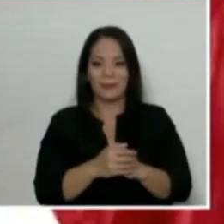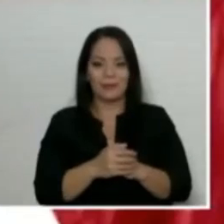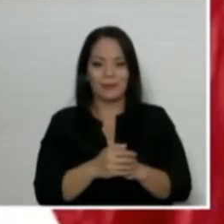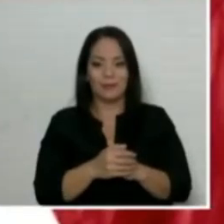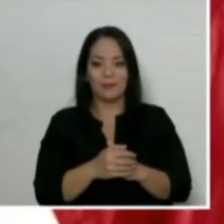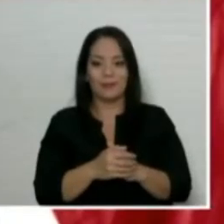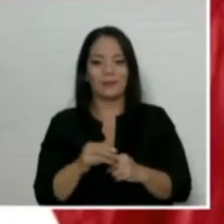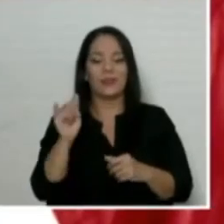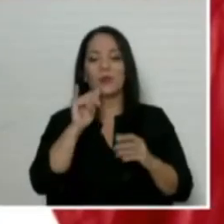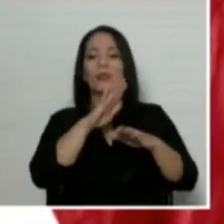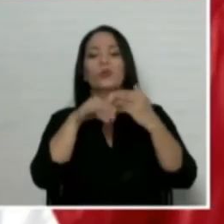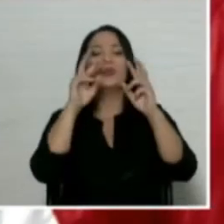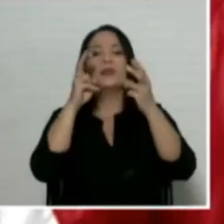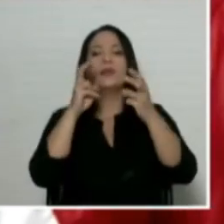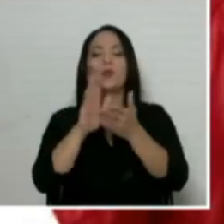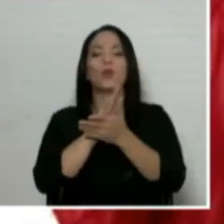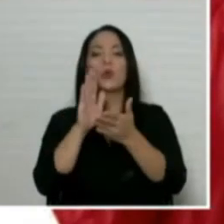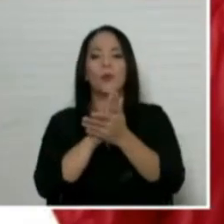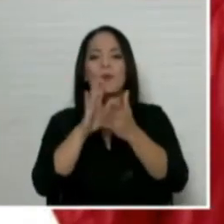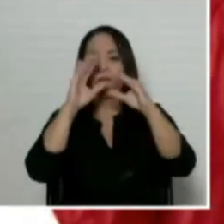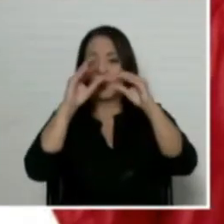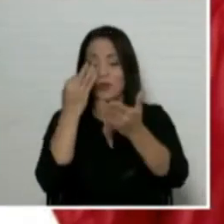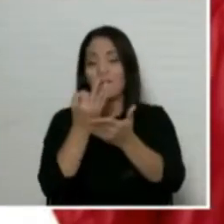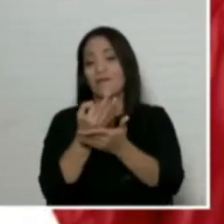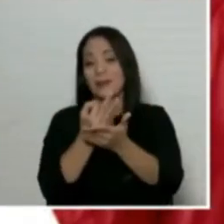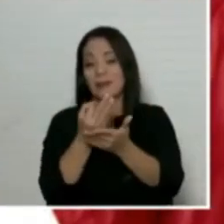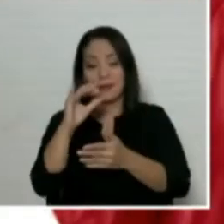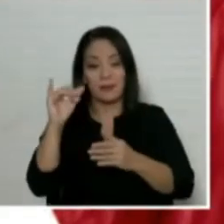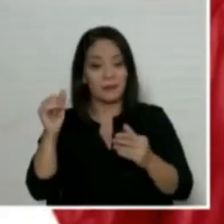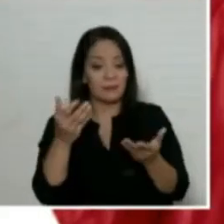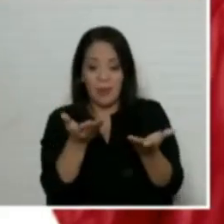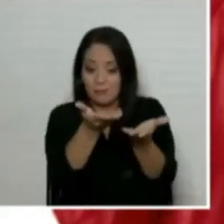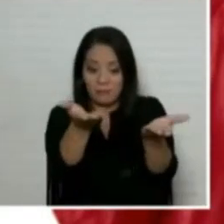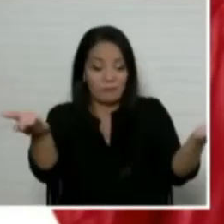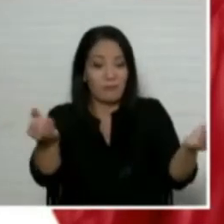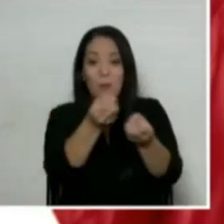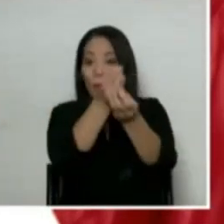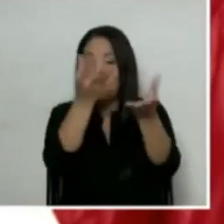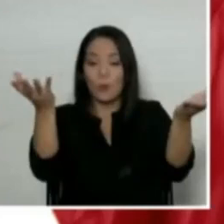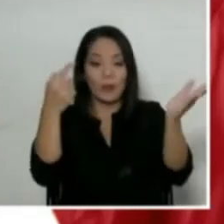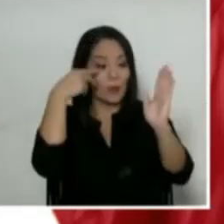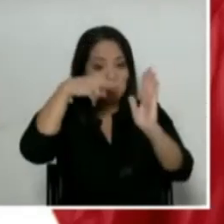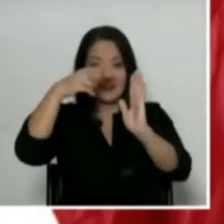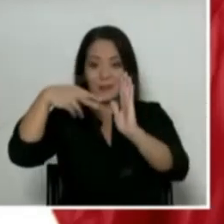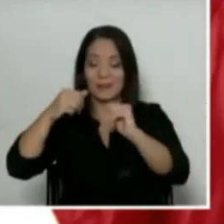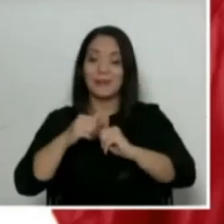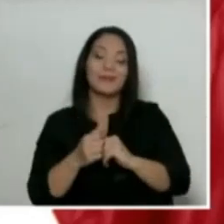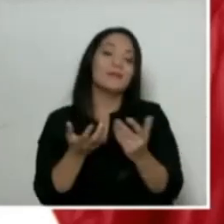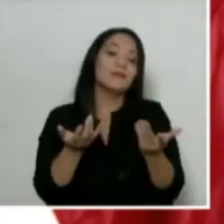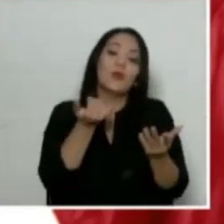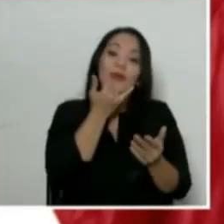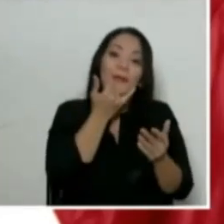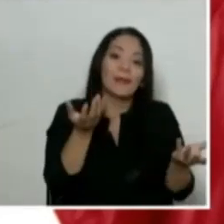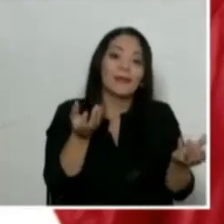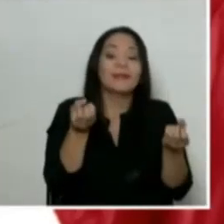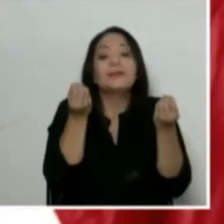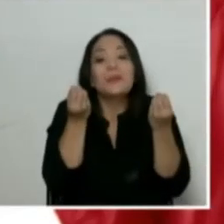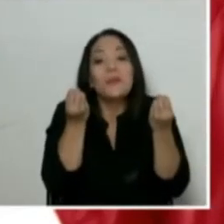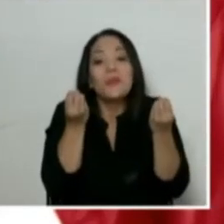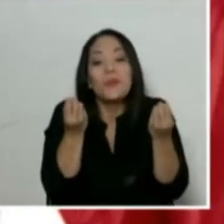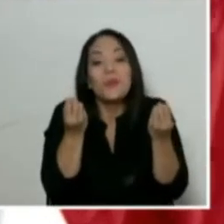documentos sobre la información financiera dispuestos al público. Lo que pasa es que son cajas.